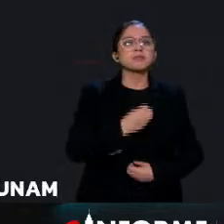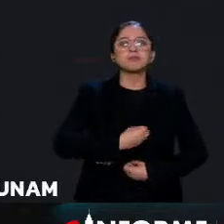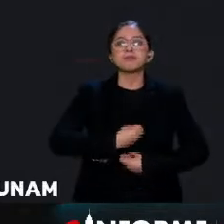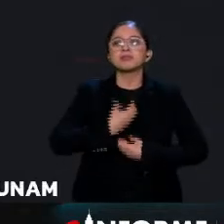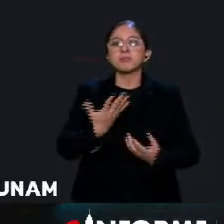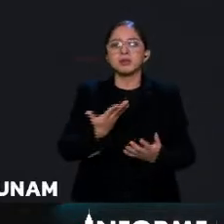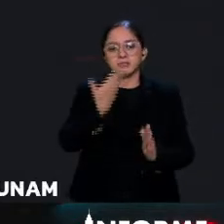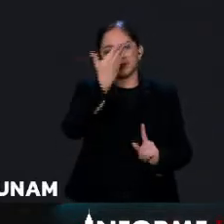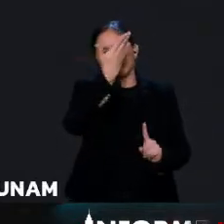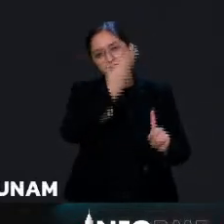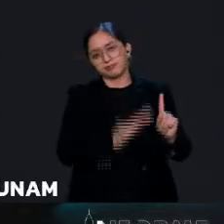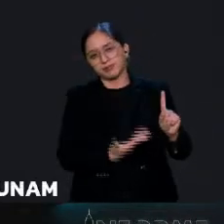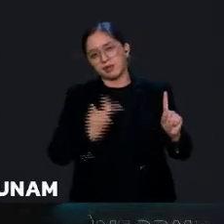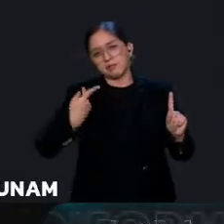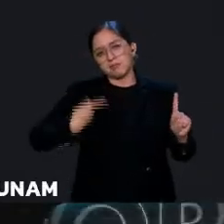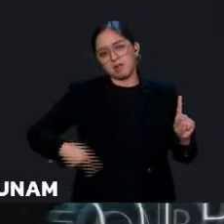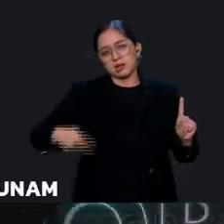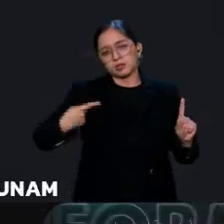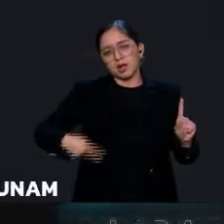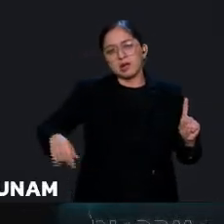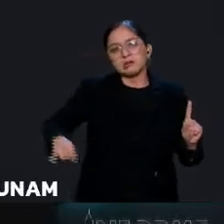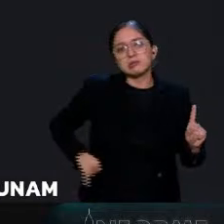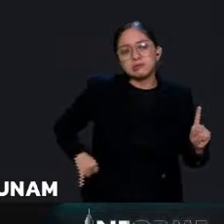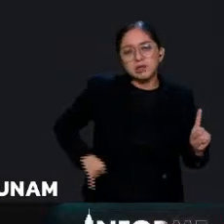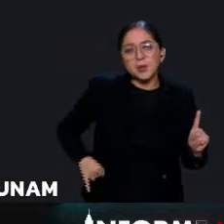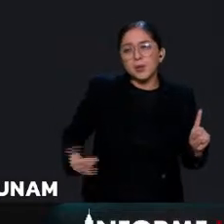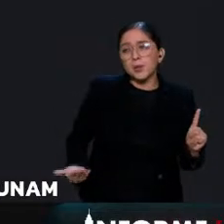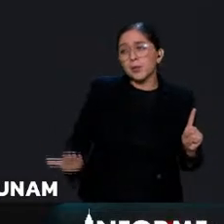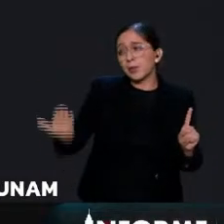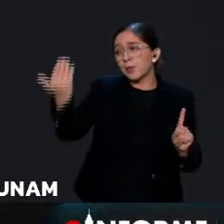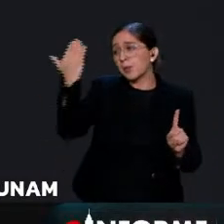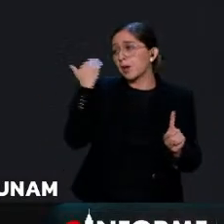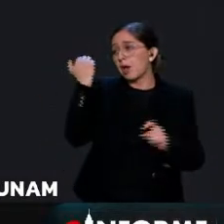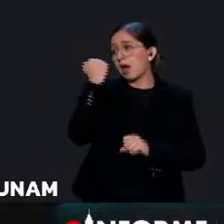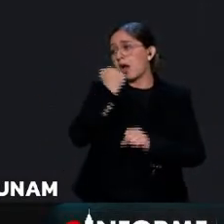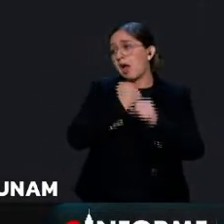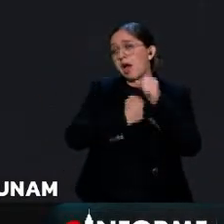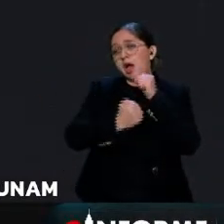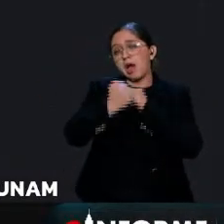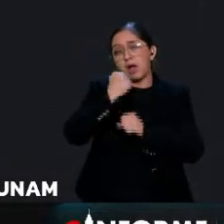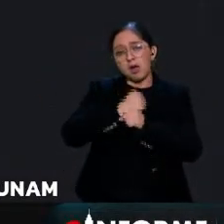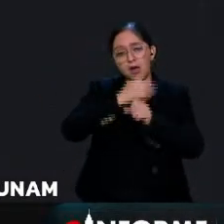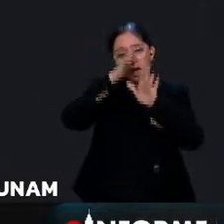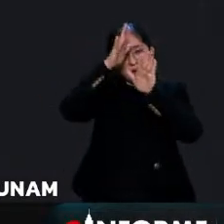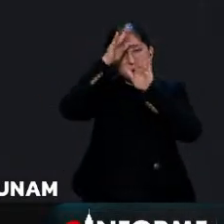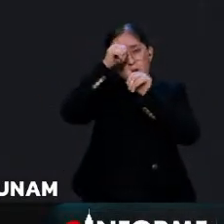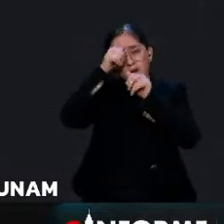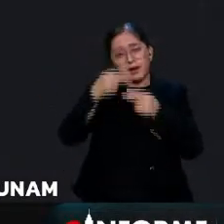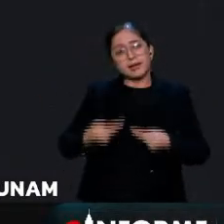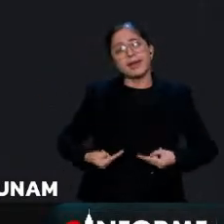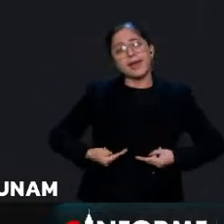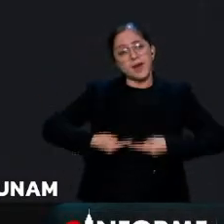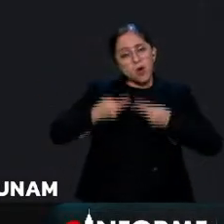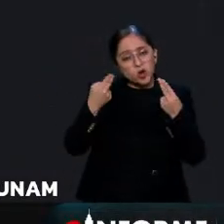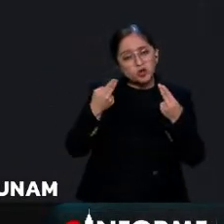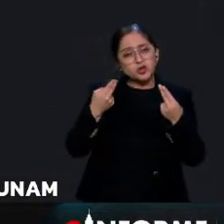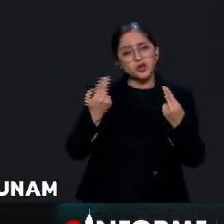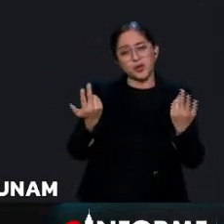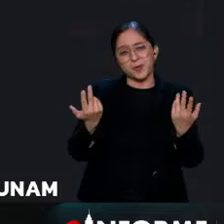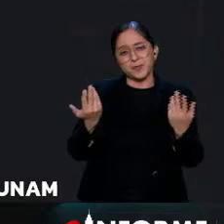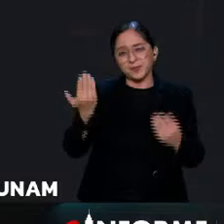producto de un convenio político de negociación desde 1989